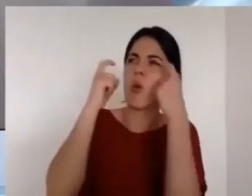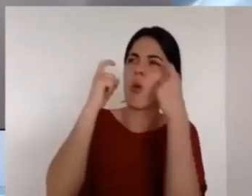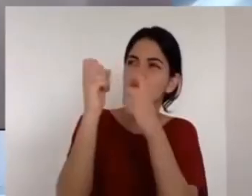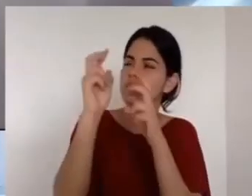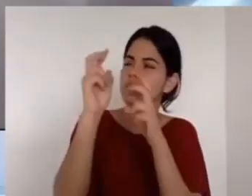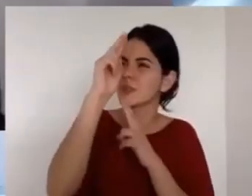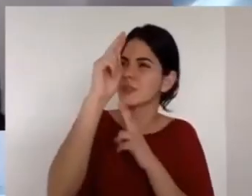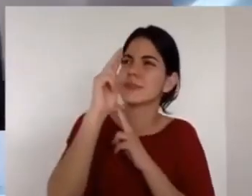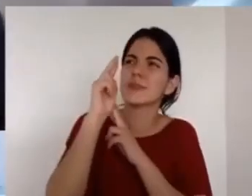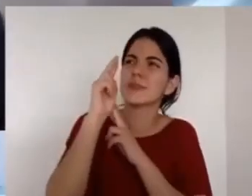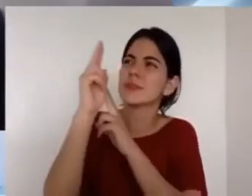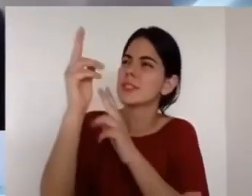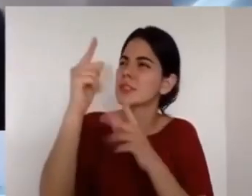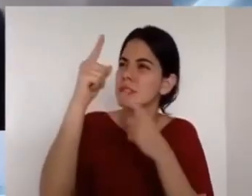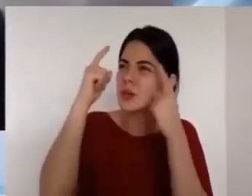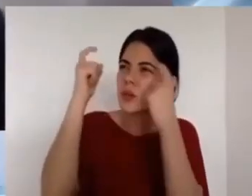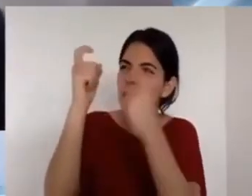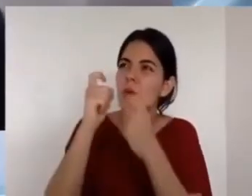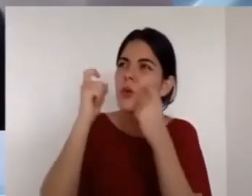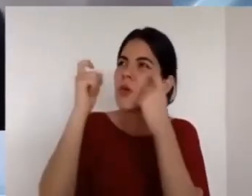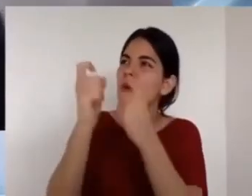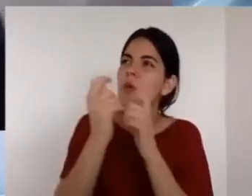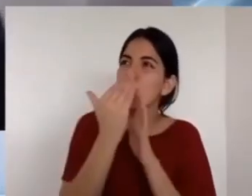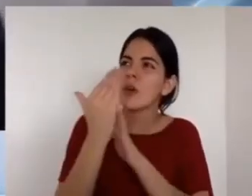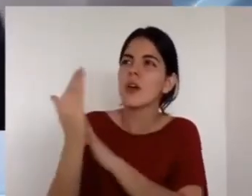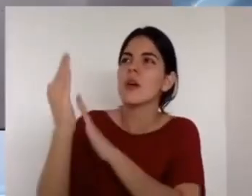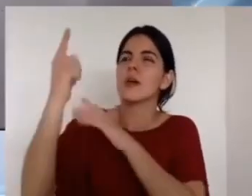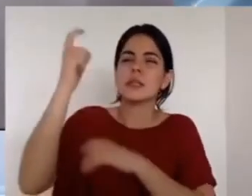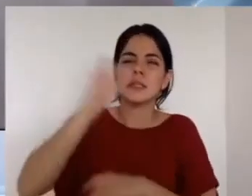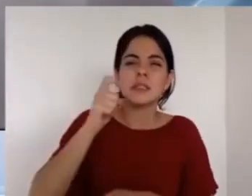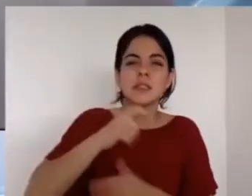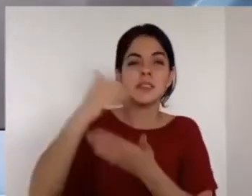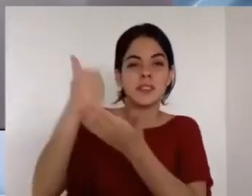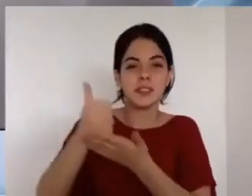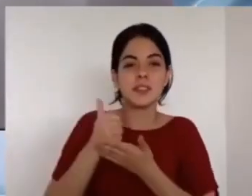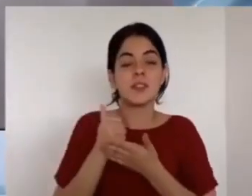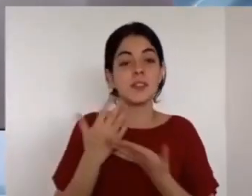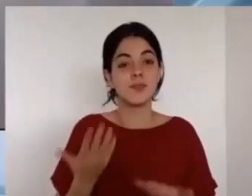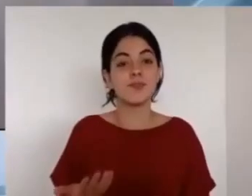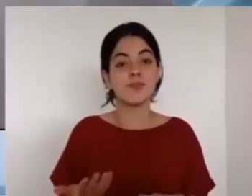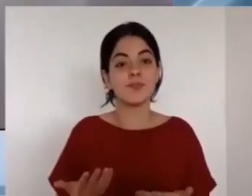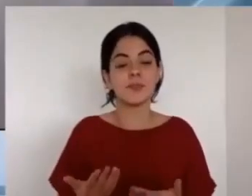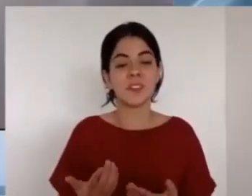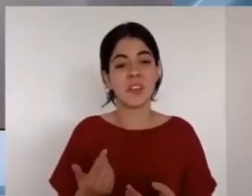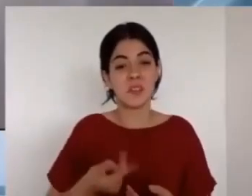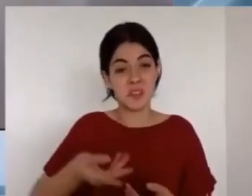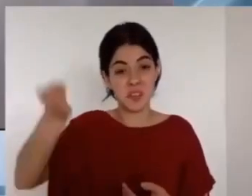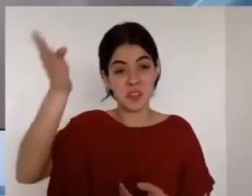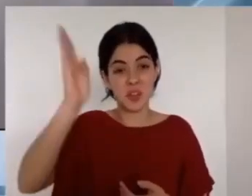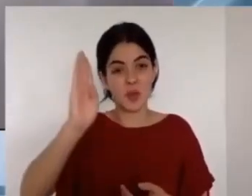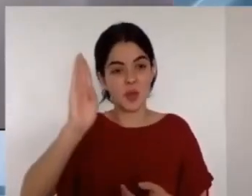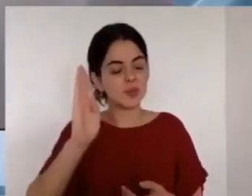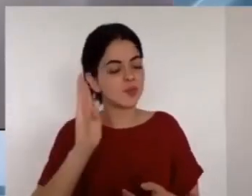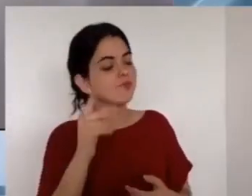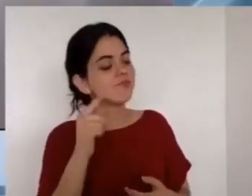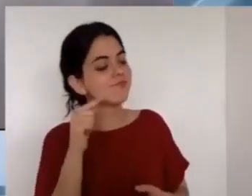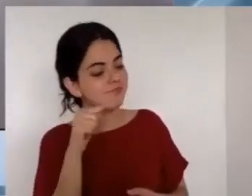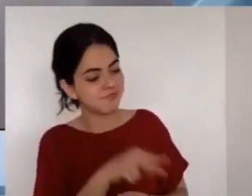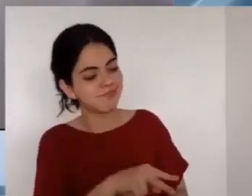esa es una de las cosas en que podemos mejorar en nuestra dependencia de Dios